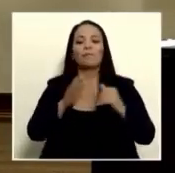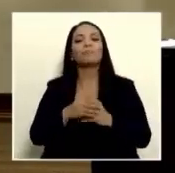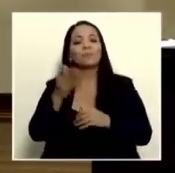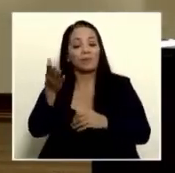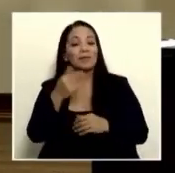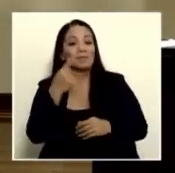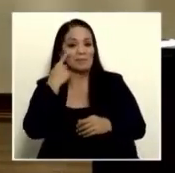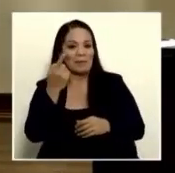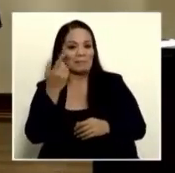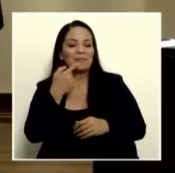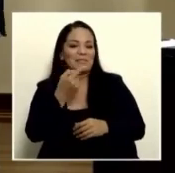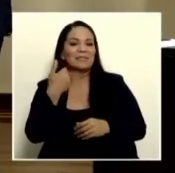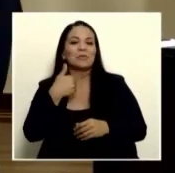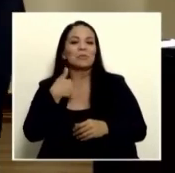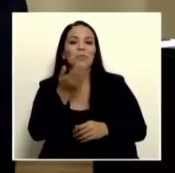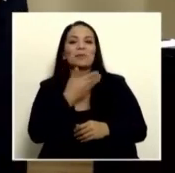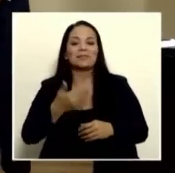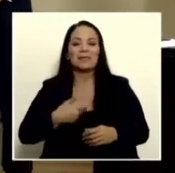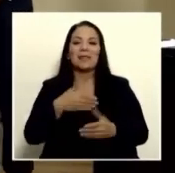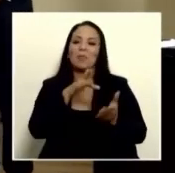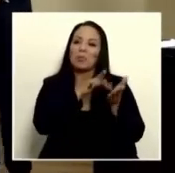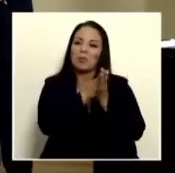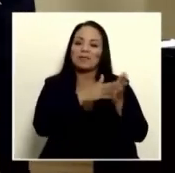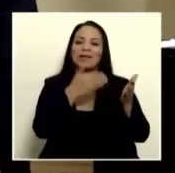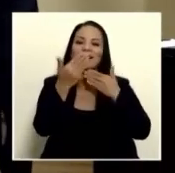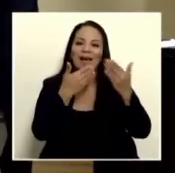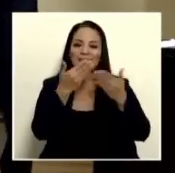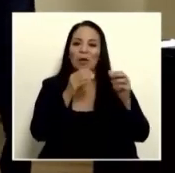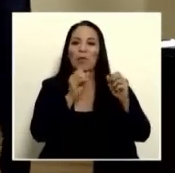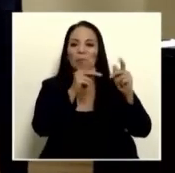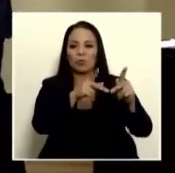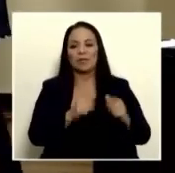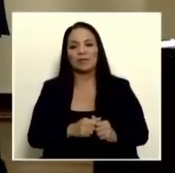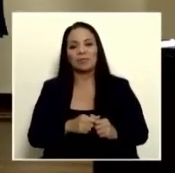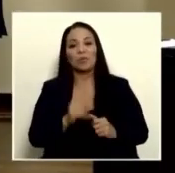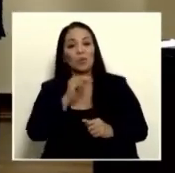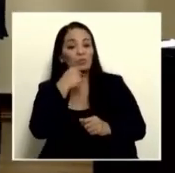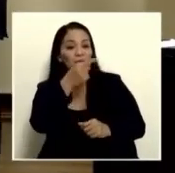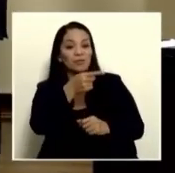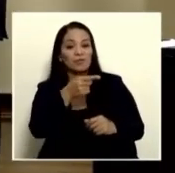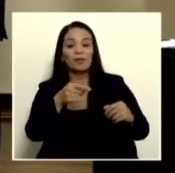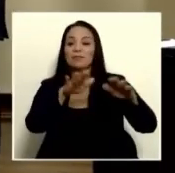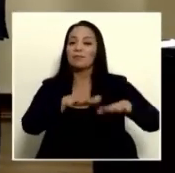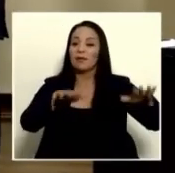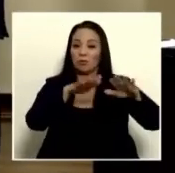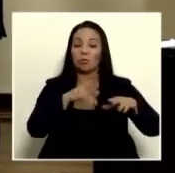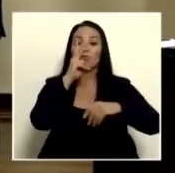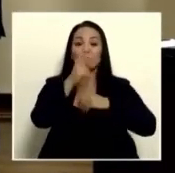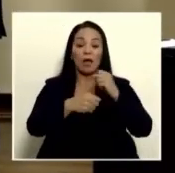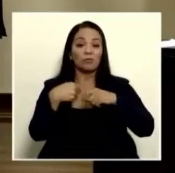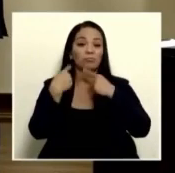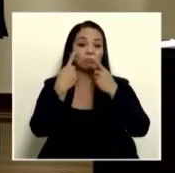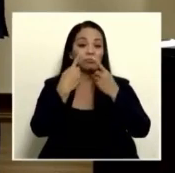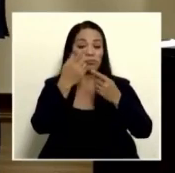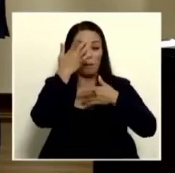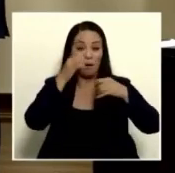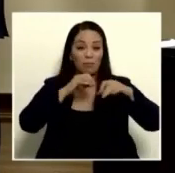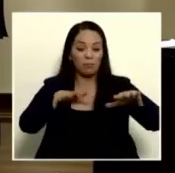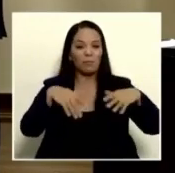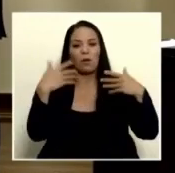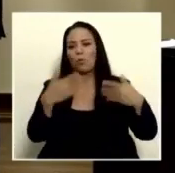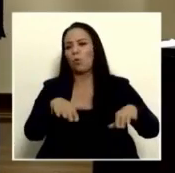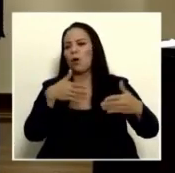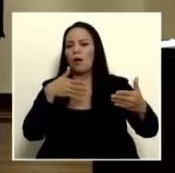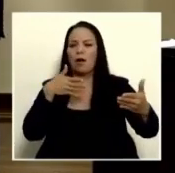de hecho señor presidente creo que aprovecharle y agradecerle por la oportunidad como usted lo dice el sector después de dos años de pandemia fuimos el sector más